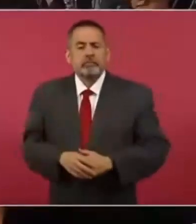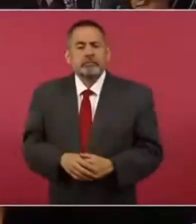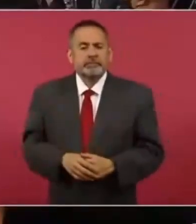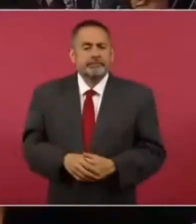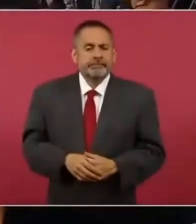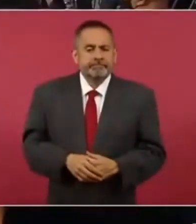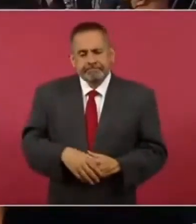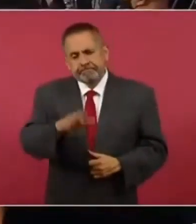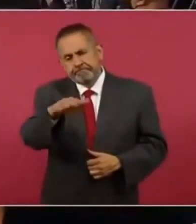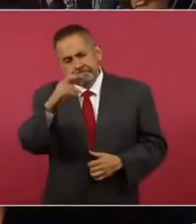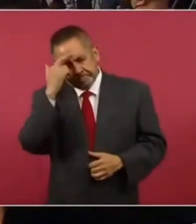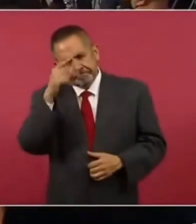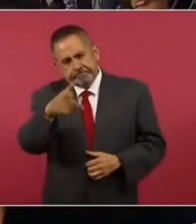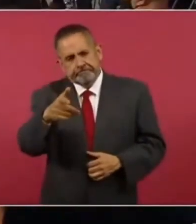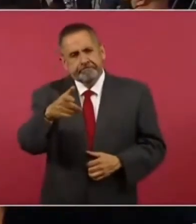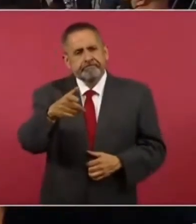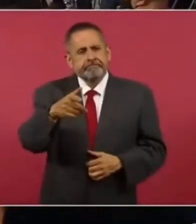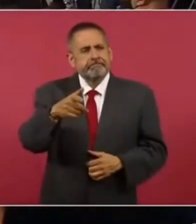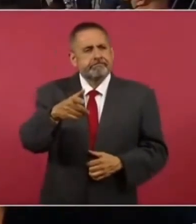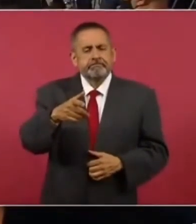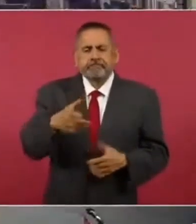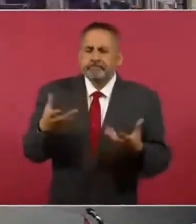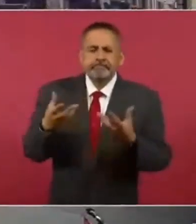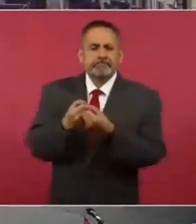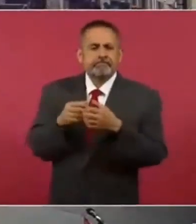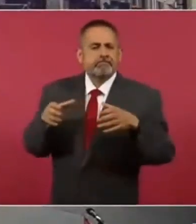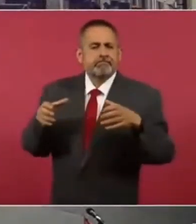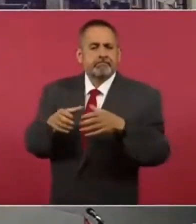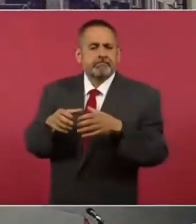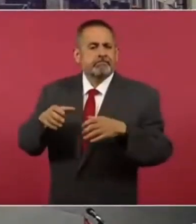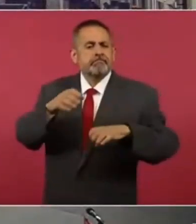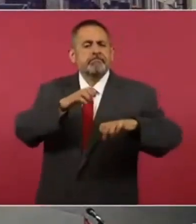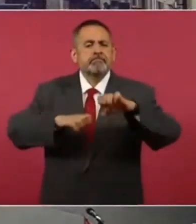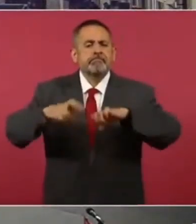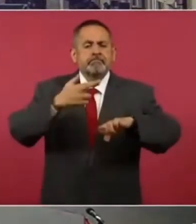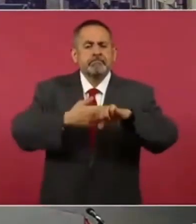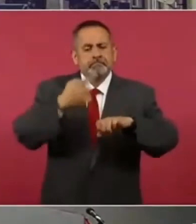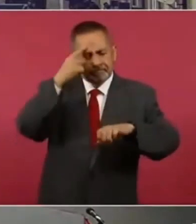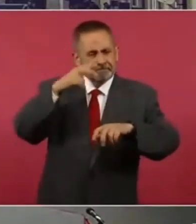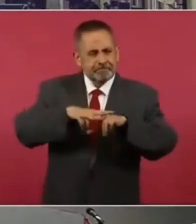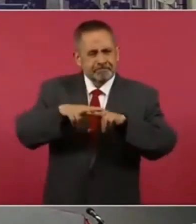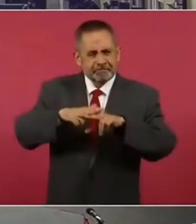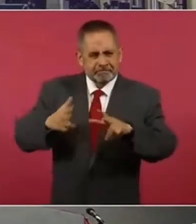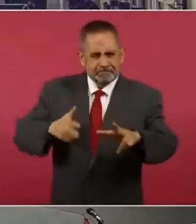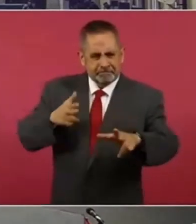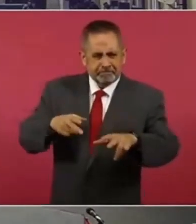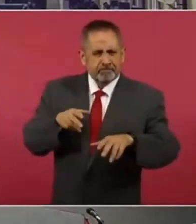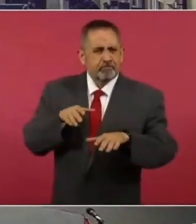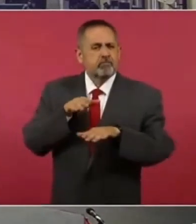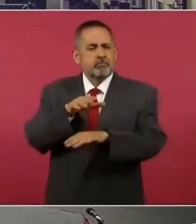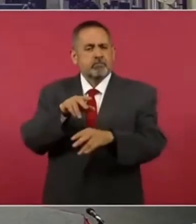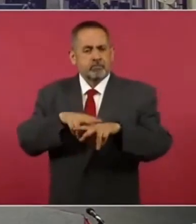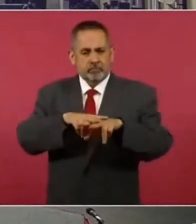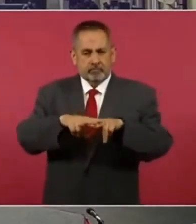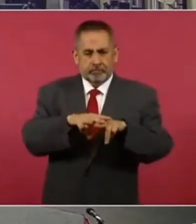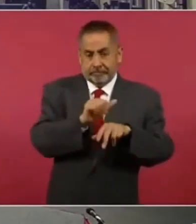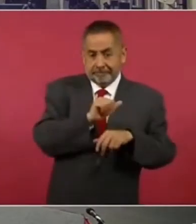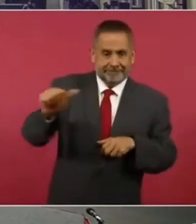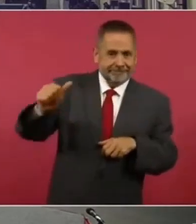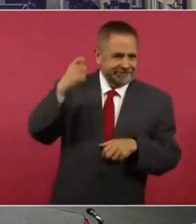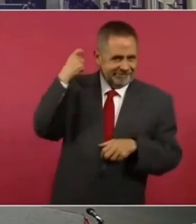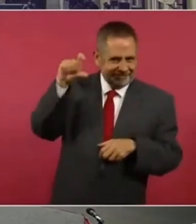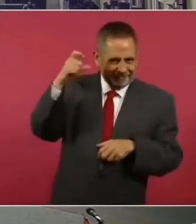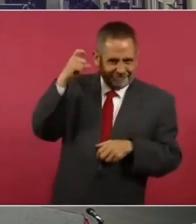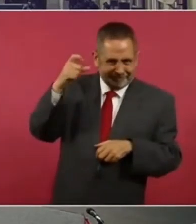¿Se acuerda que nos comentaba sobre que se reunió con los empresarios ferroviarios para ver el tema del tren a Querétaro y